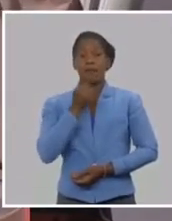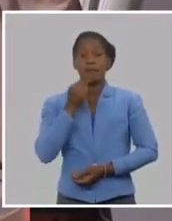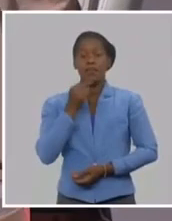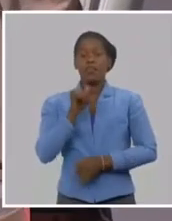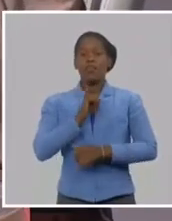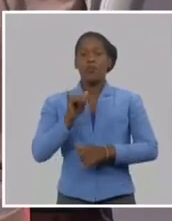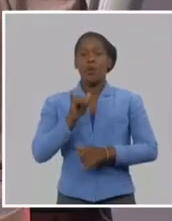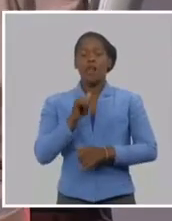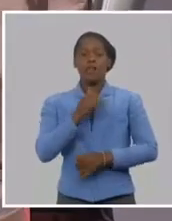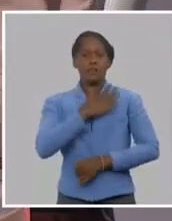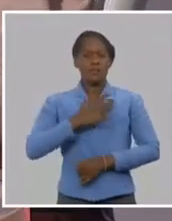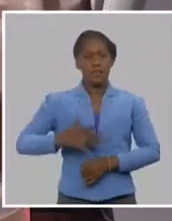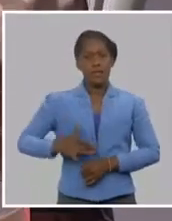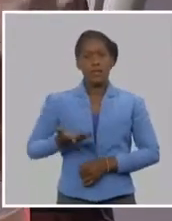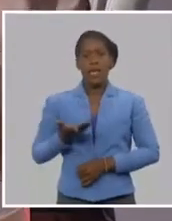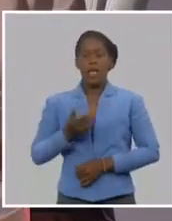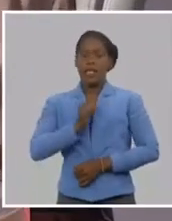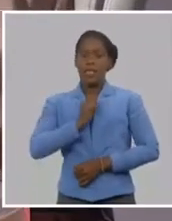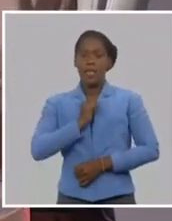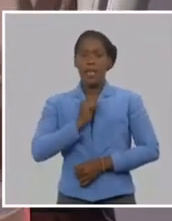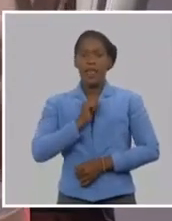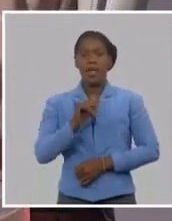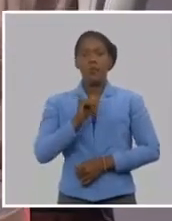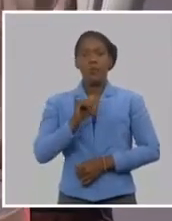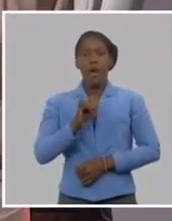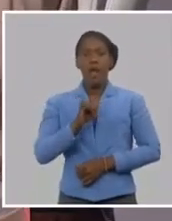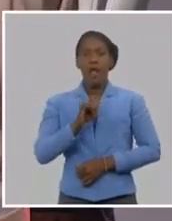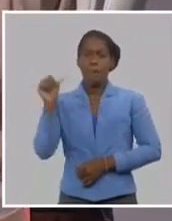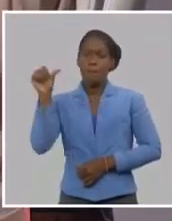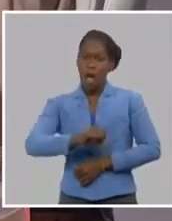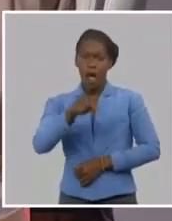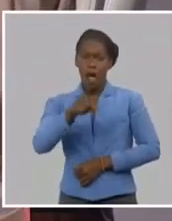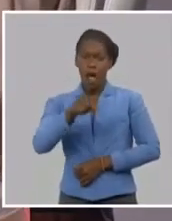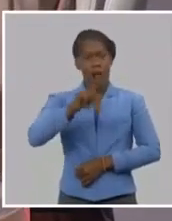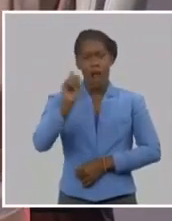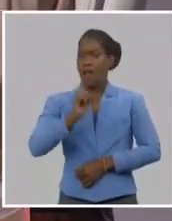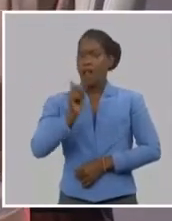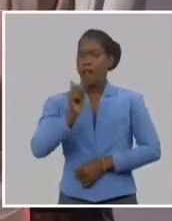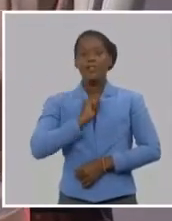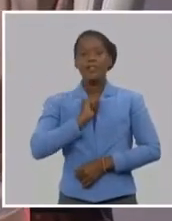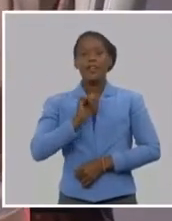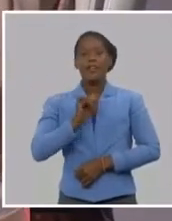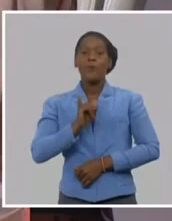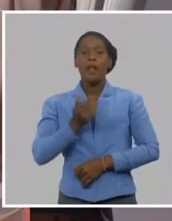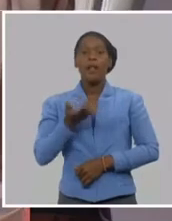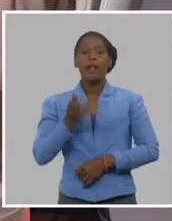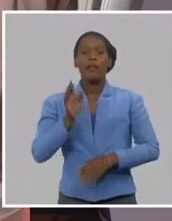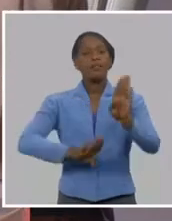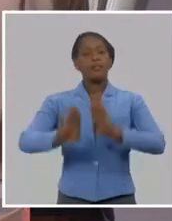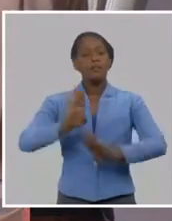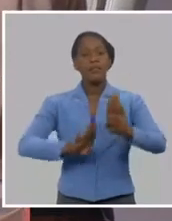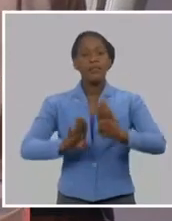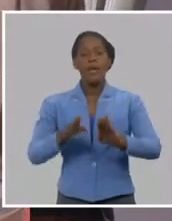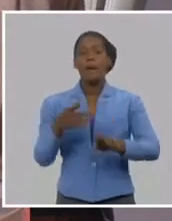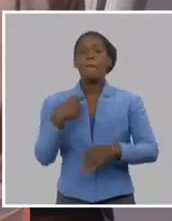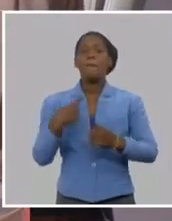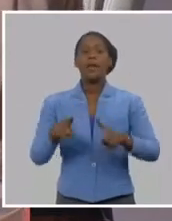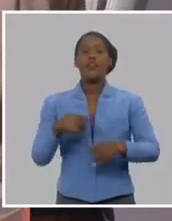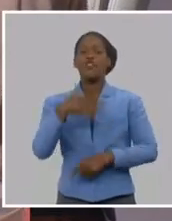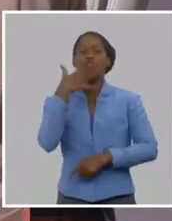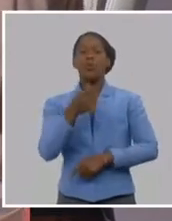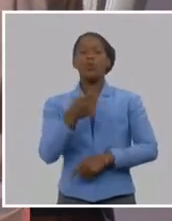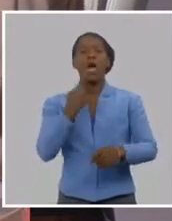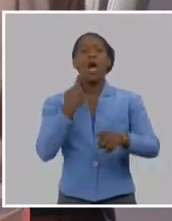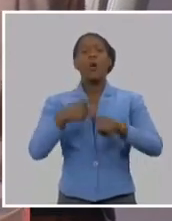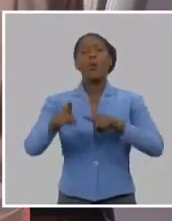porque lo que se trataba era de hacer una revolución donde todos se sintieran parte de ese todo y donde no hubiera ninguno que le fuera a poner el pie encima a nadie.